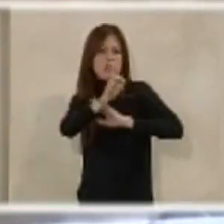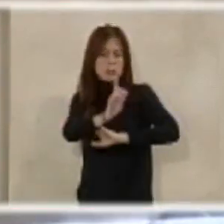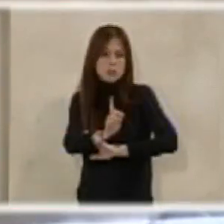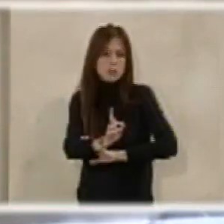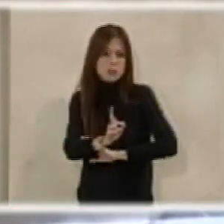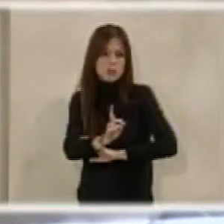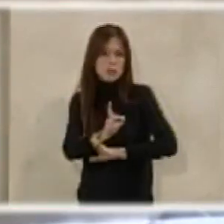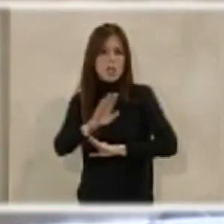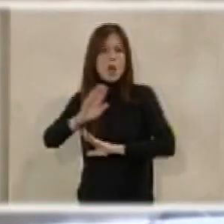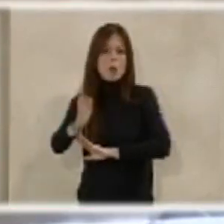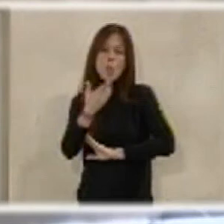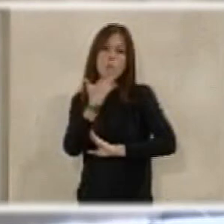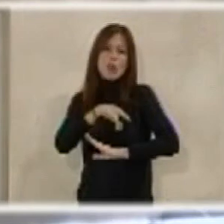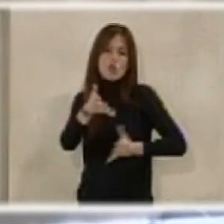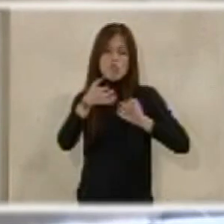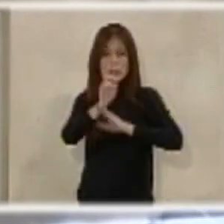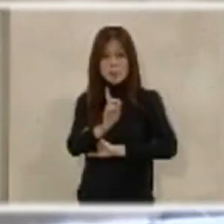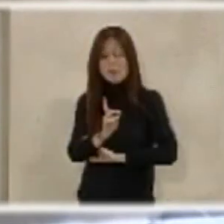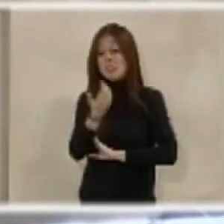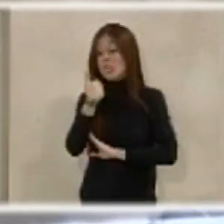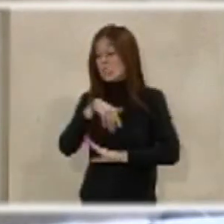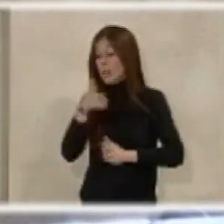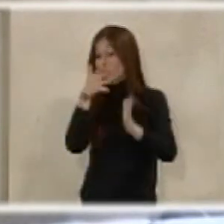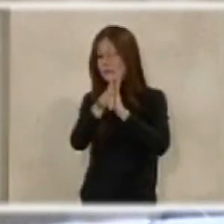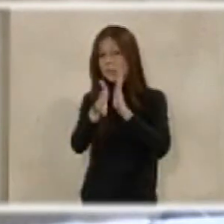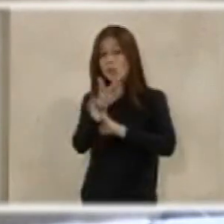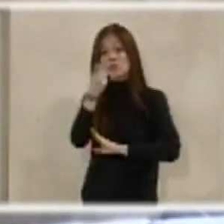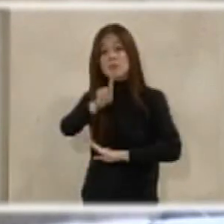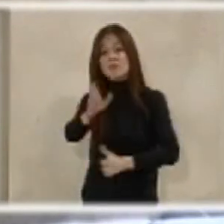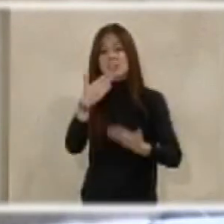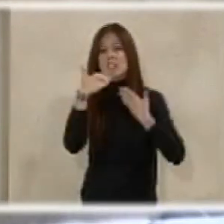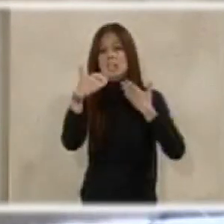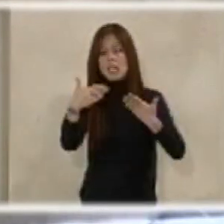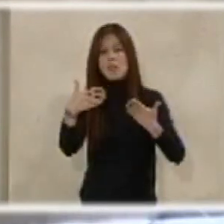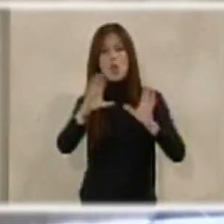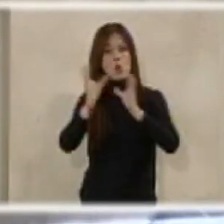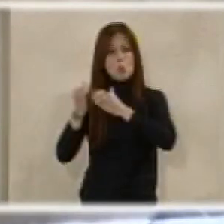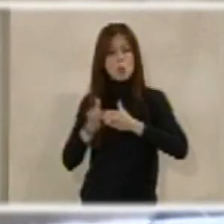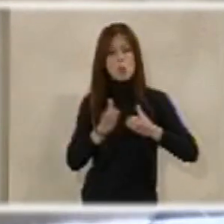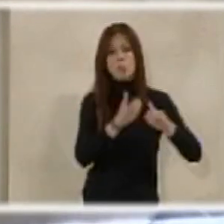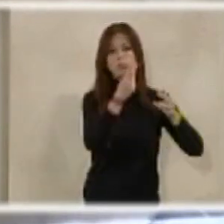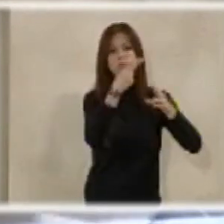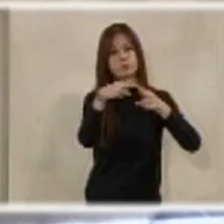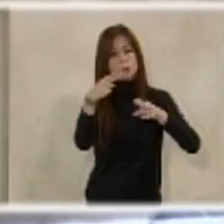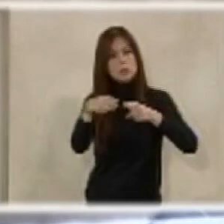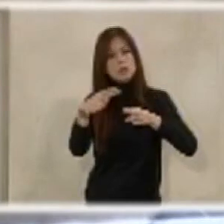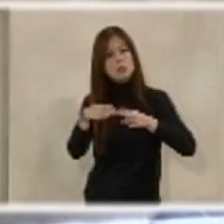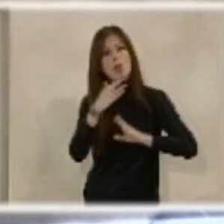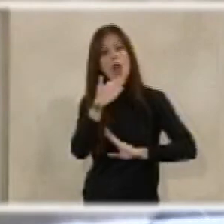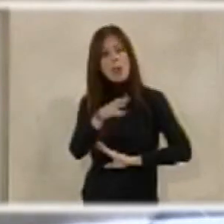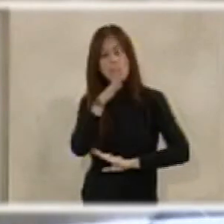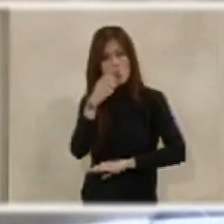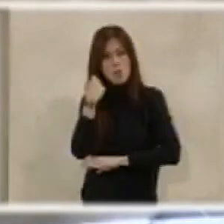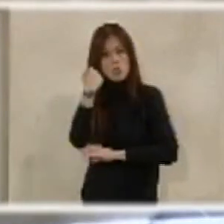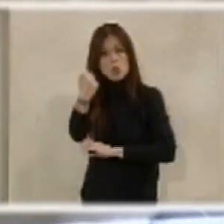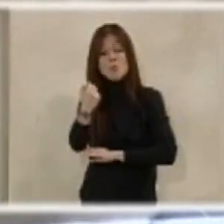la moción en este caso. Hecha esa salvedad, pues agradecer a todos los grupos el apoyo que va a